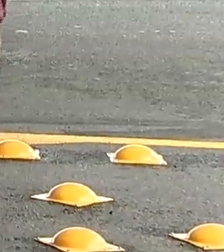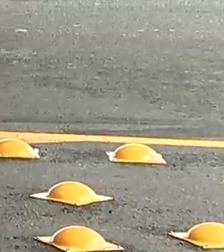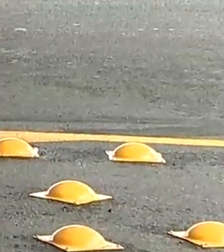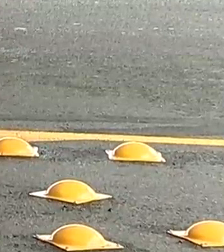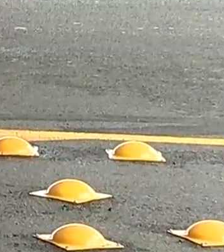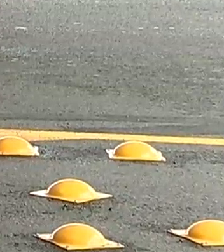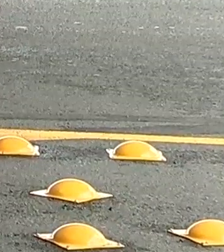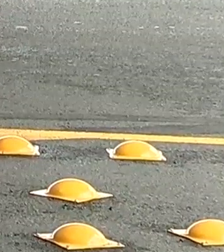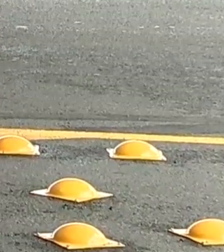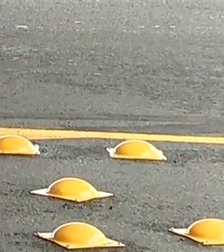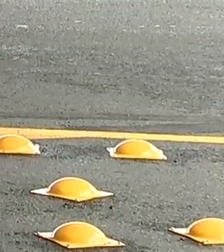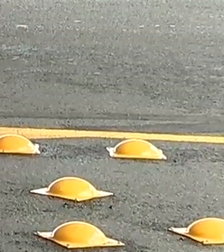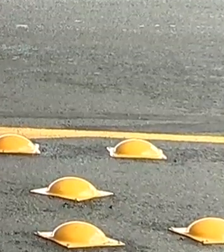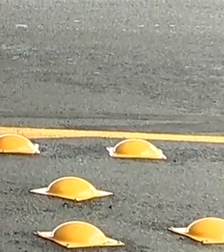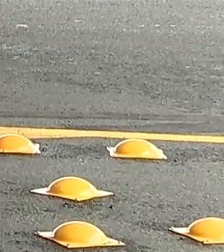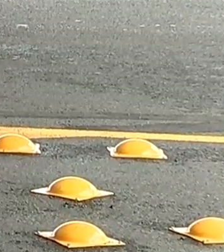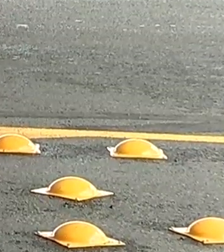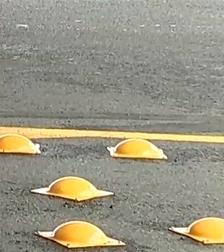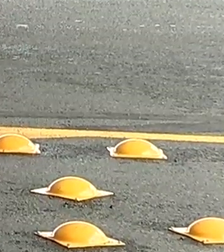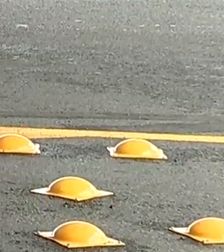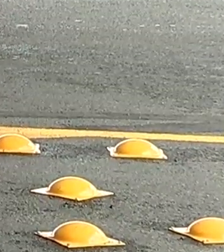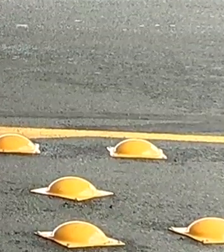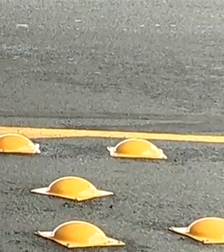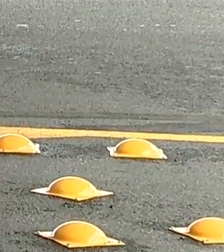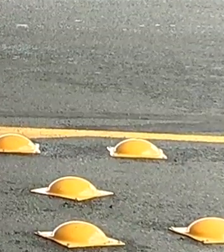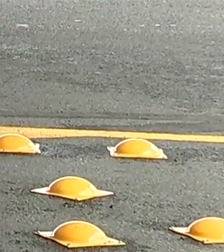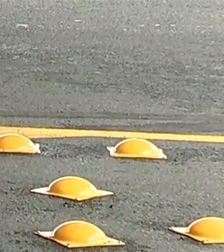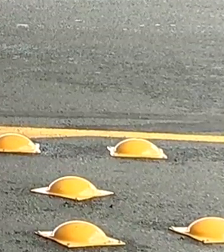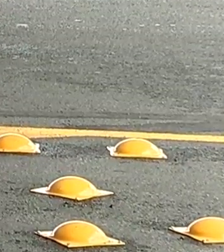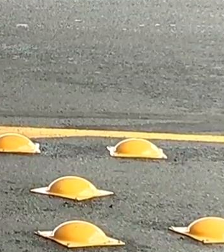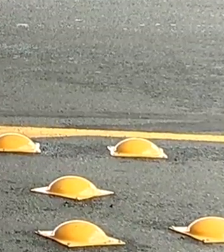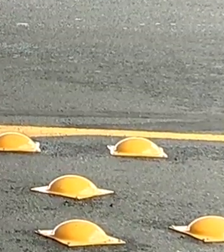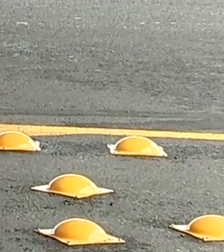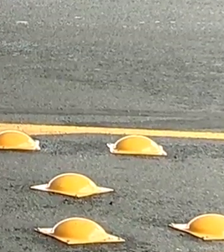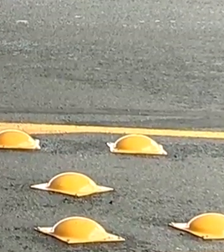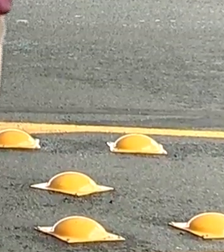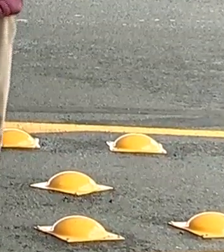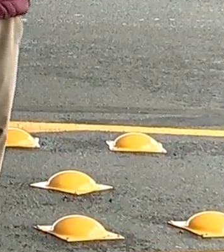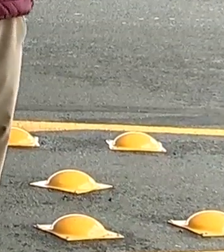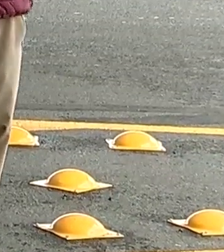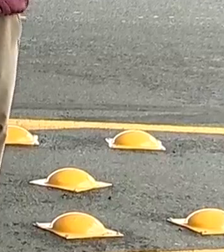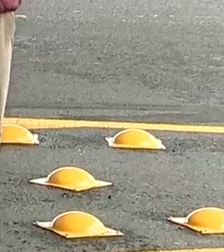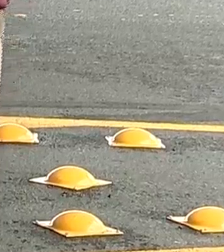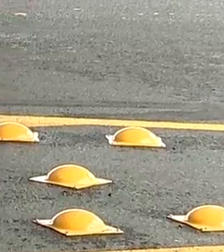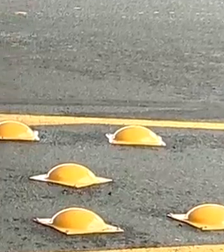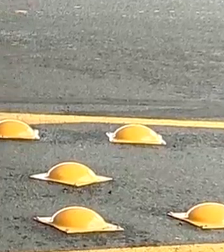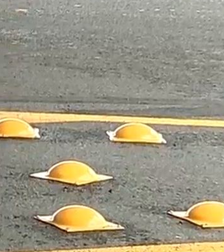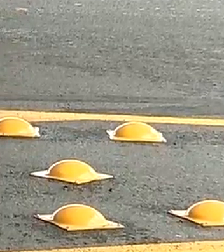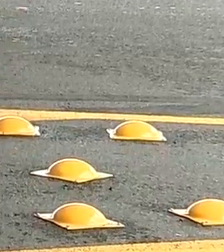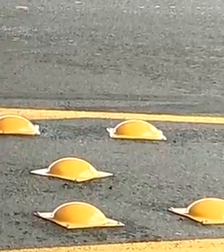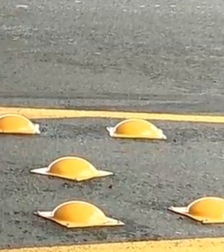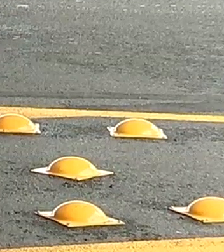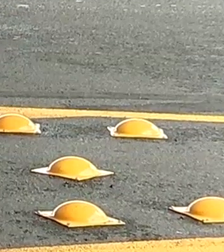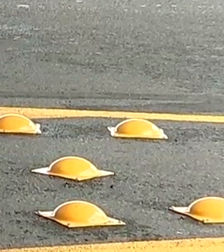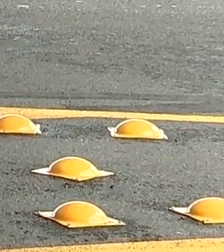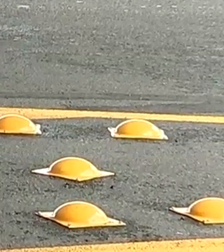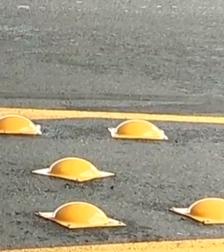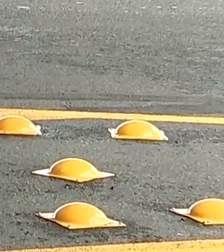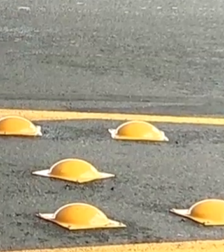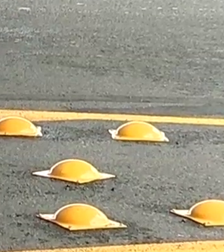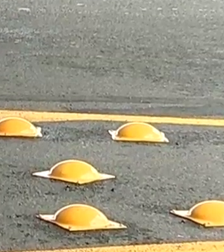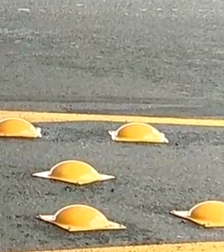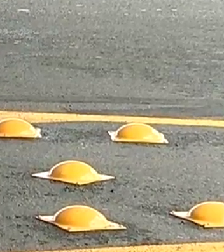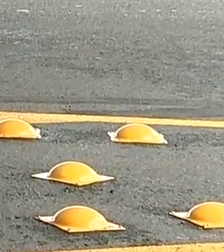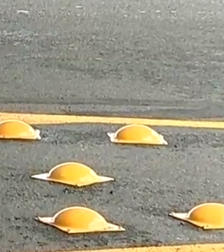viene de San Martín-Tesmelucan y llega hasta Apisaco-Tlaxcala. Es en el tramo El Molinito